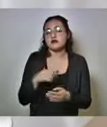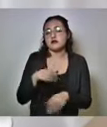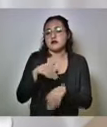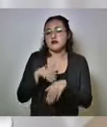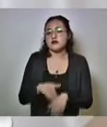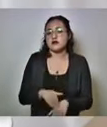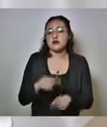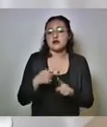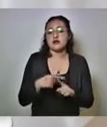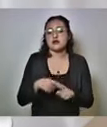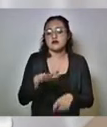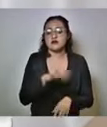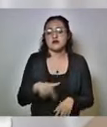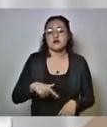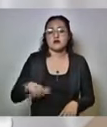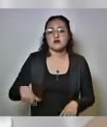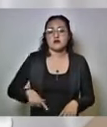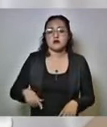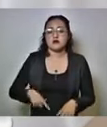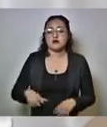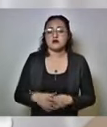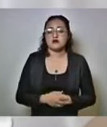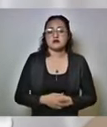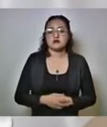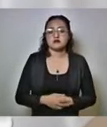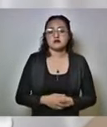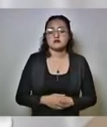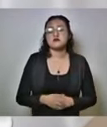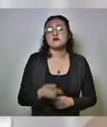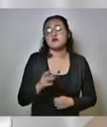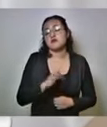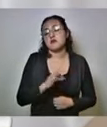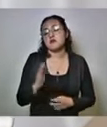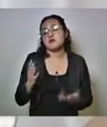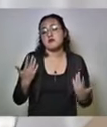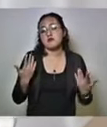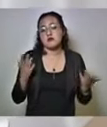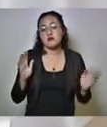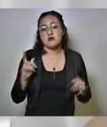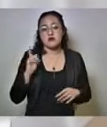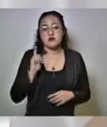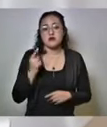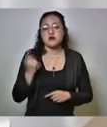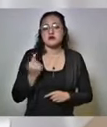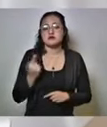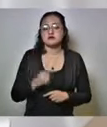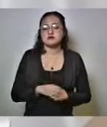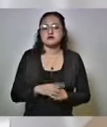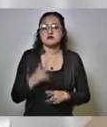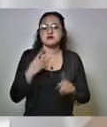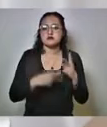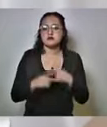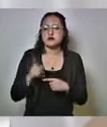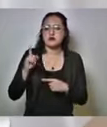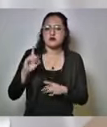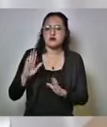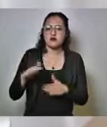el Poder Ejecutivo pero creme que vienen del poder